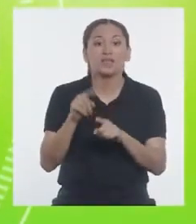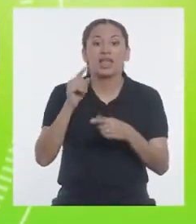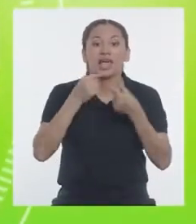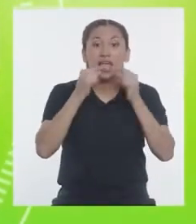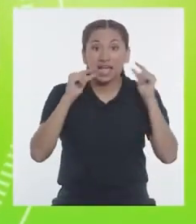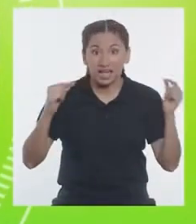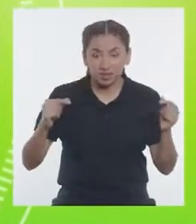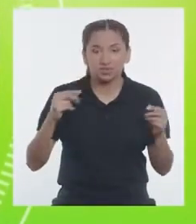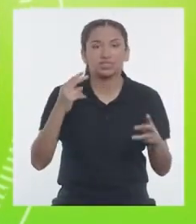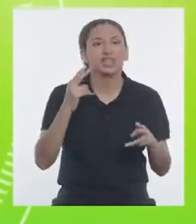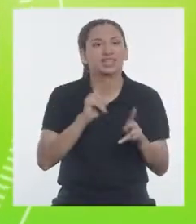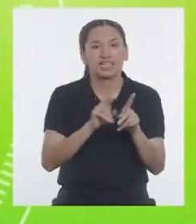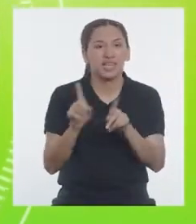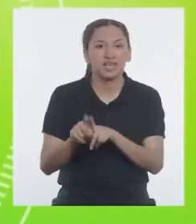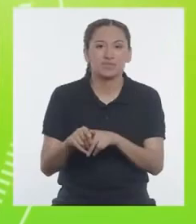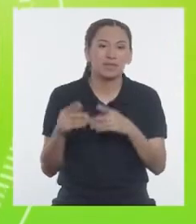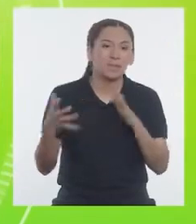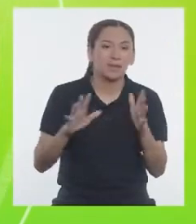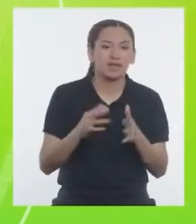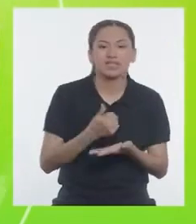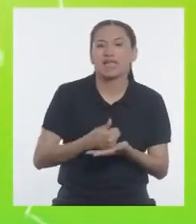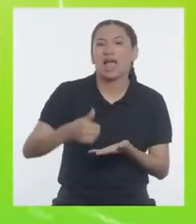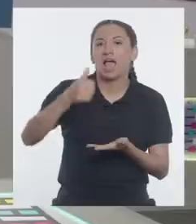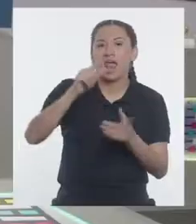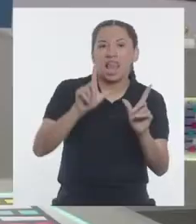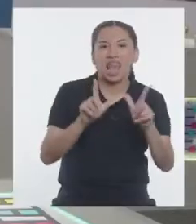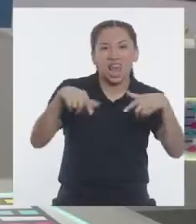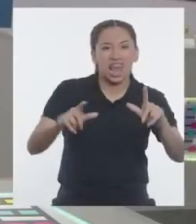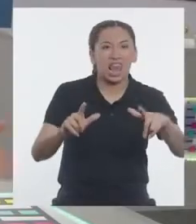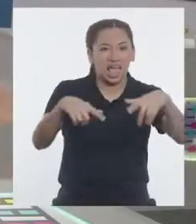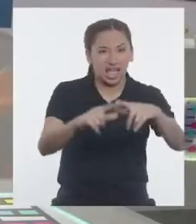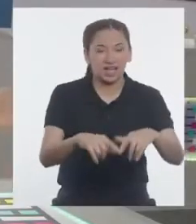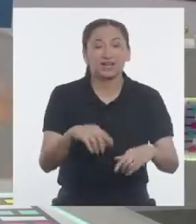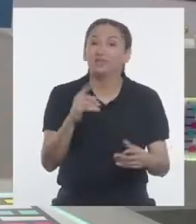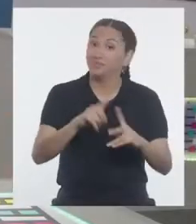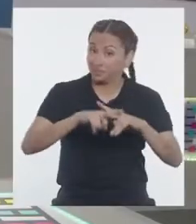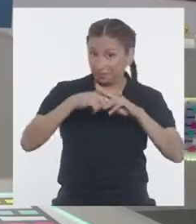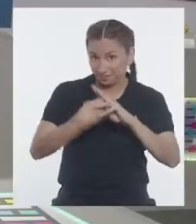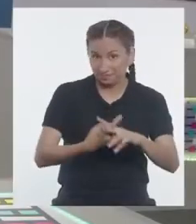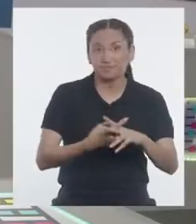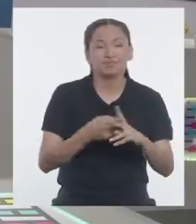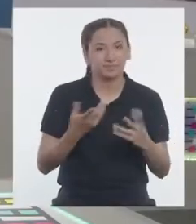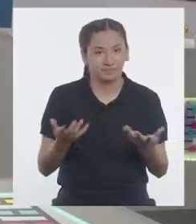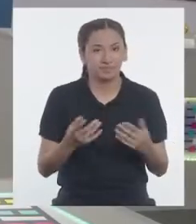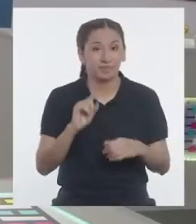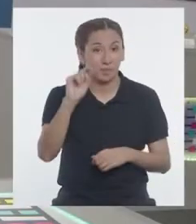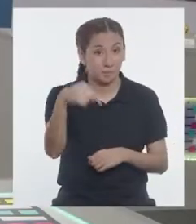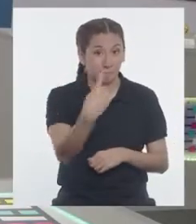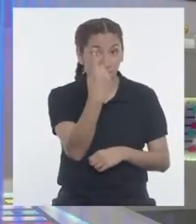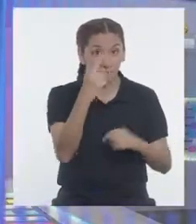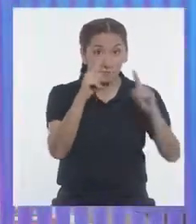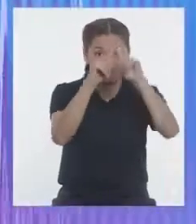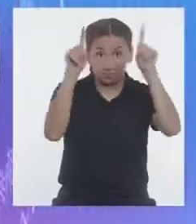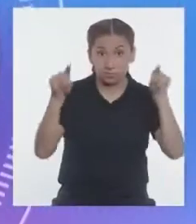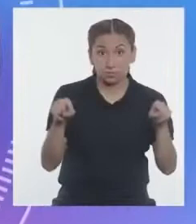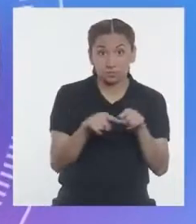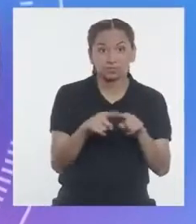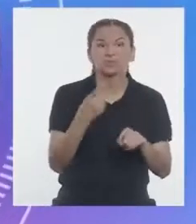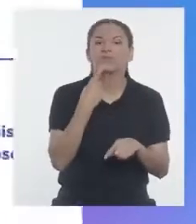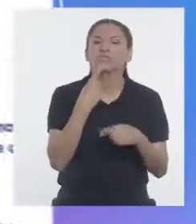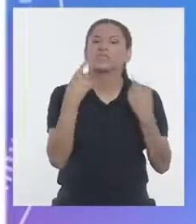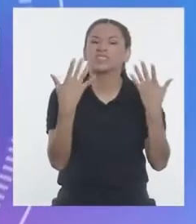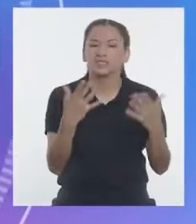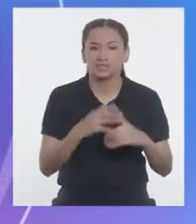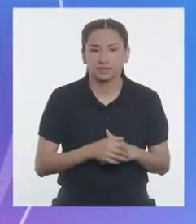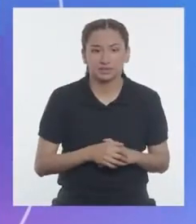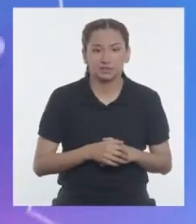quechua, que en castellano significa algo así como el agua. ¡Empecemos entonces! El primer cuadro dice